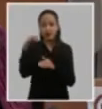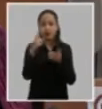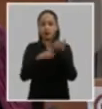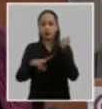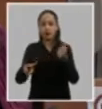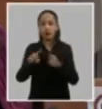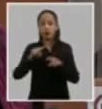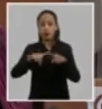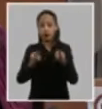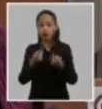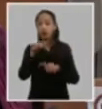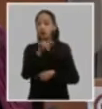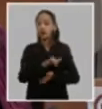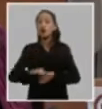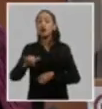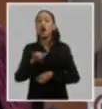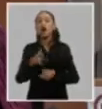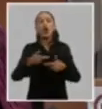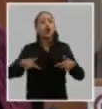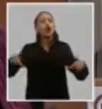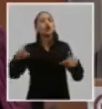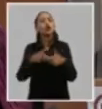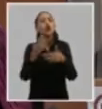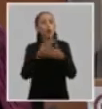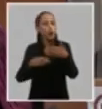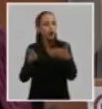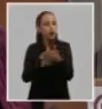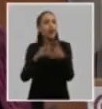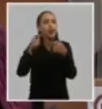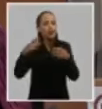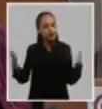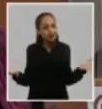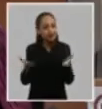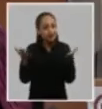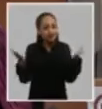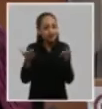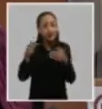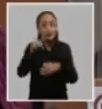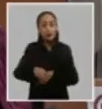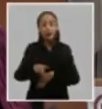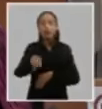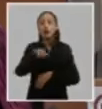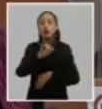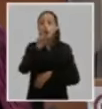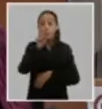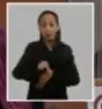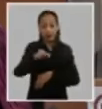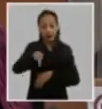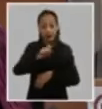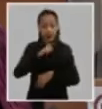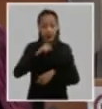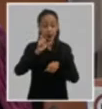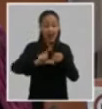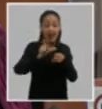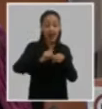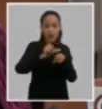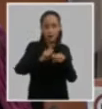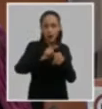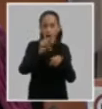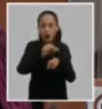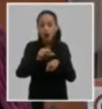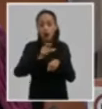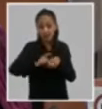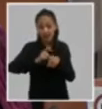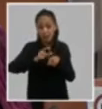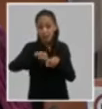revitalizar el papel de los consejos populares de las comunidades rurales para evitar las migraciones que se dan desde el campo a la ciudad y los